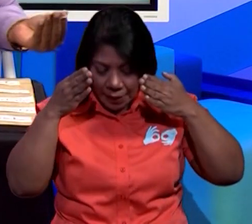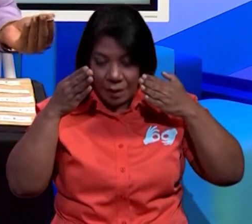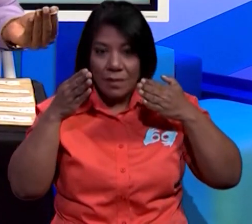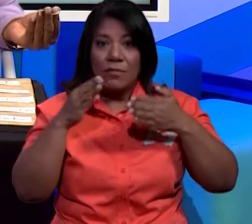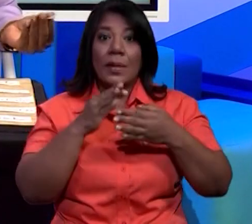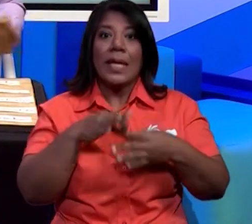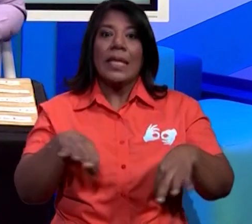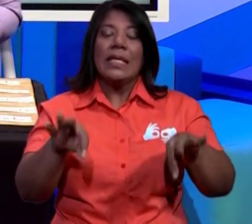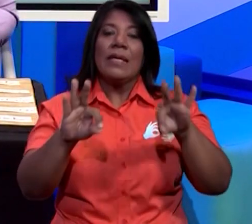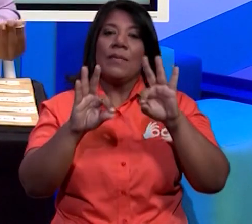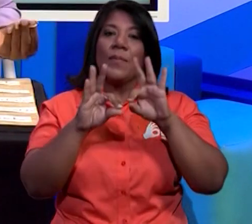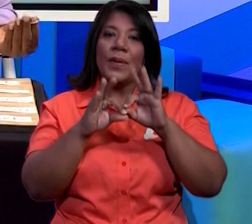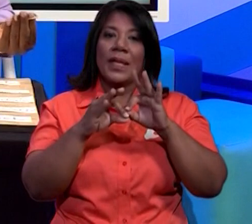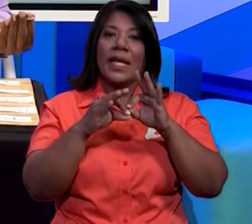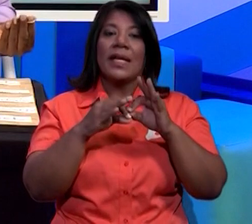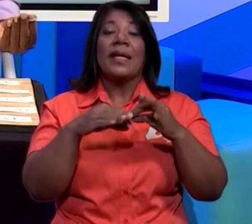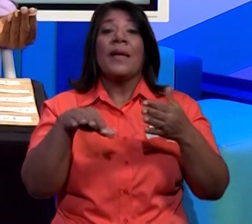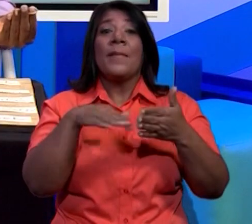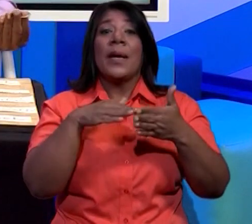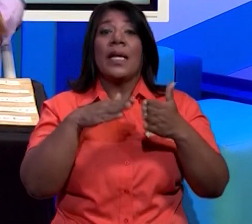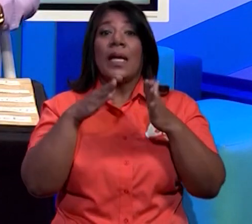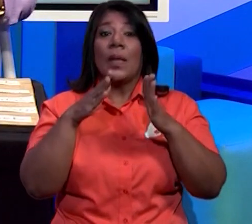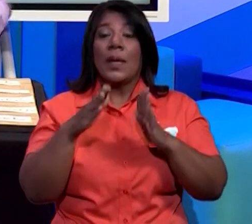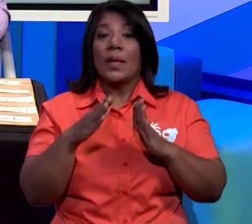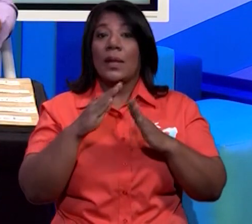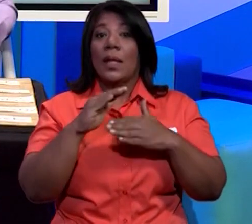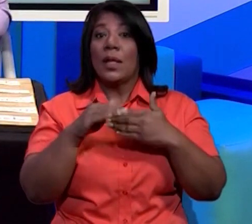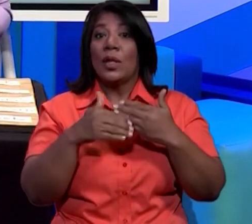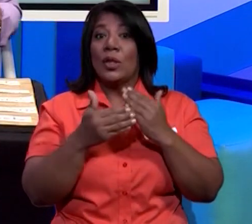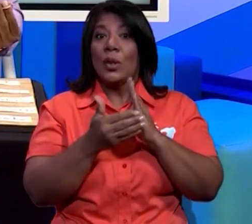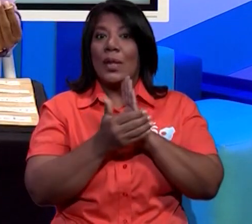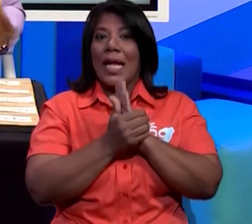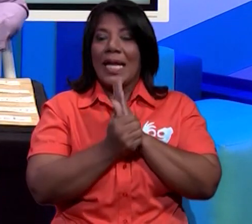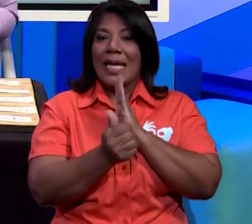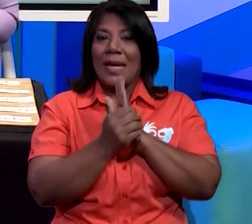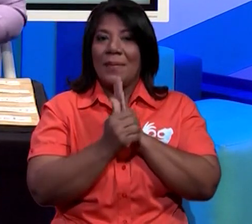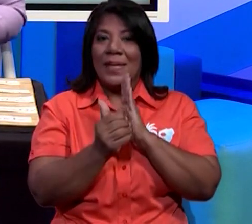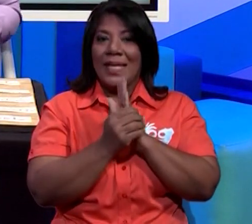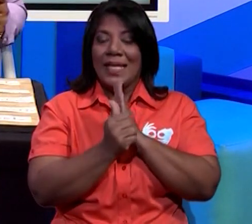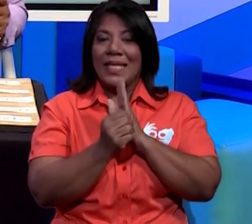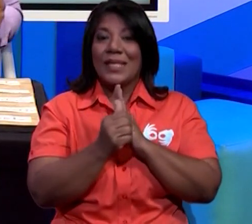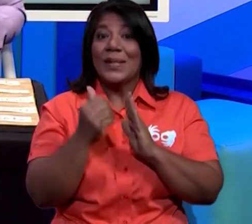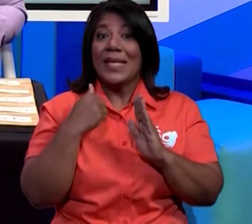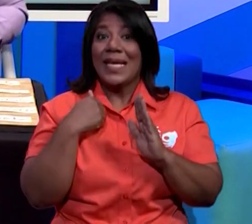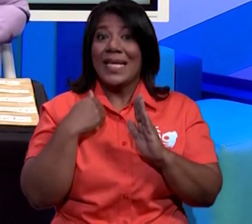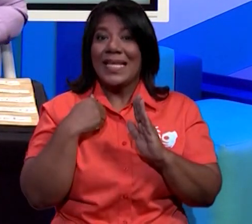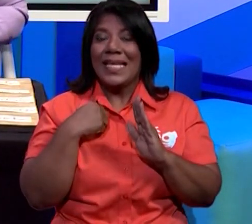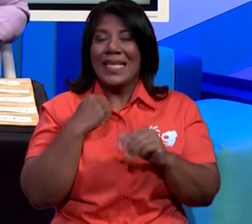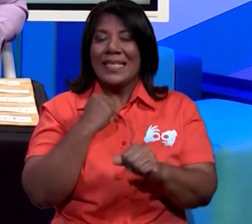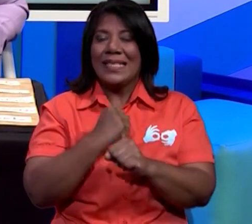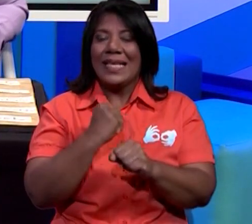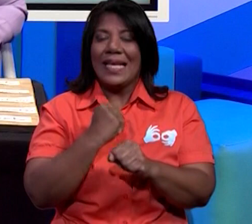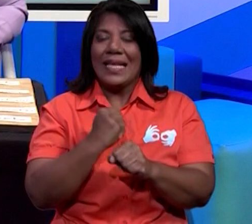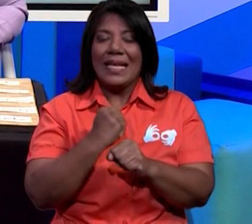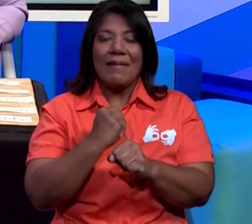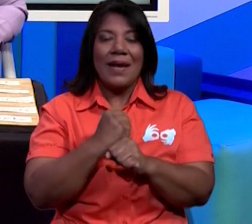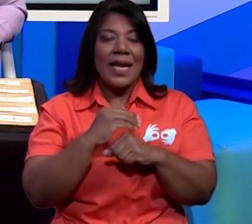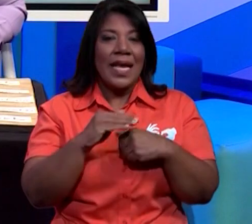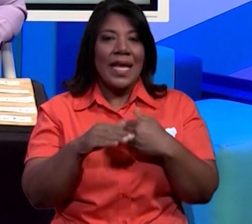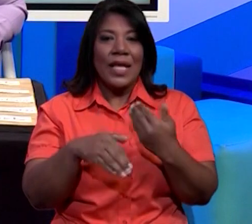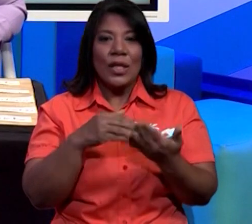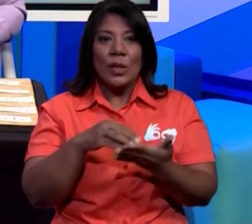nuestros niños como parte de las áreas habilitatorias que requieren fortalecerse en cada uno de los aprendizajes.